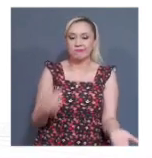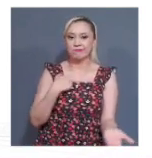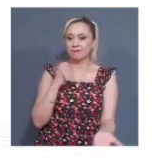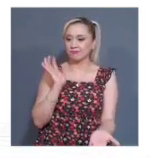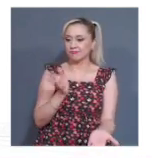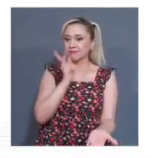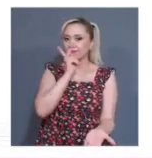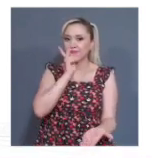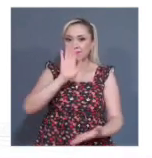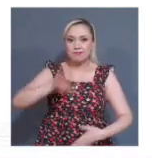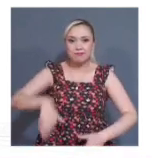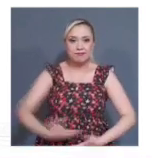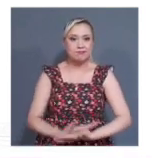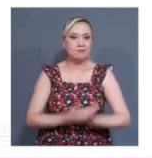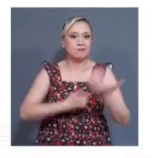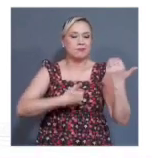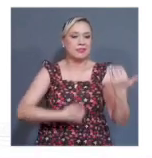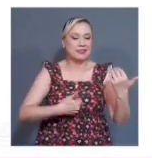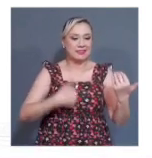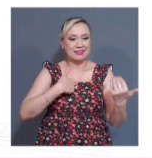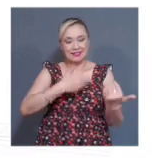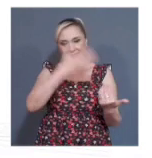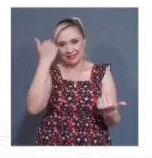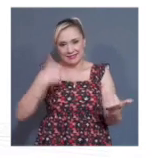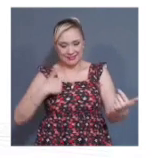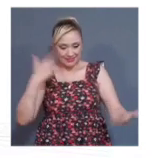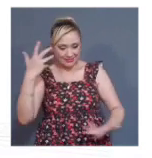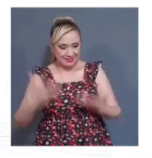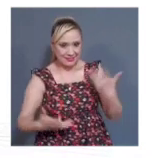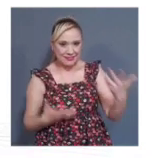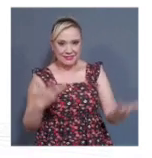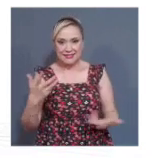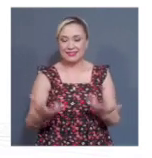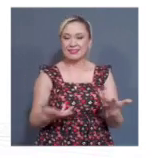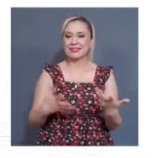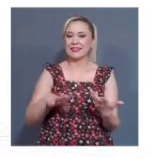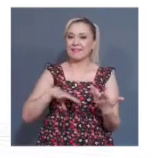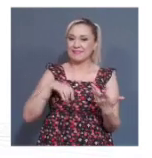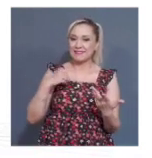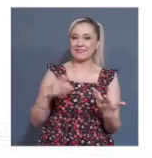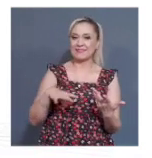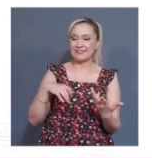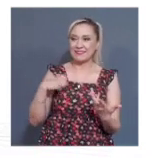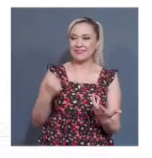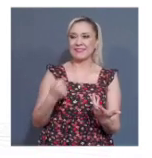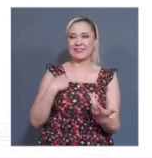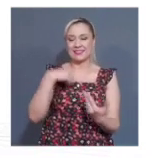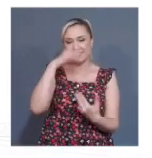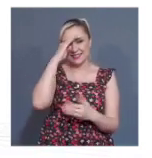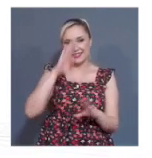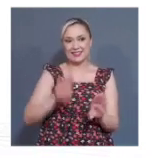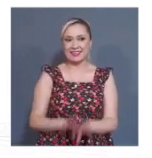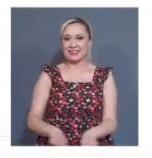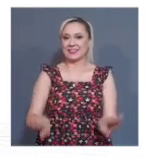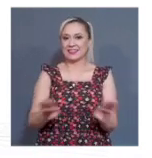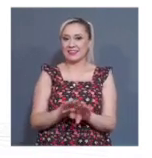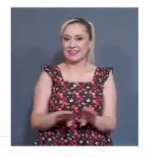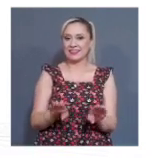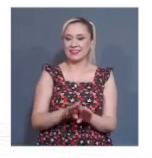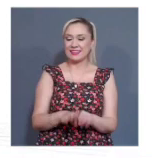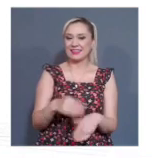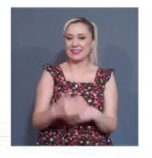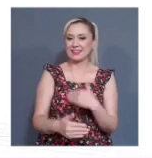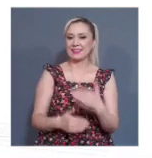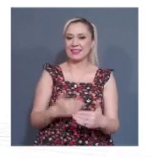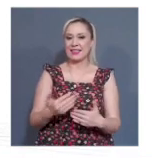dejó a muy marcado. Dice que me prestó un libro en el cual hablaba de un hombre de acero